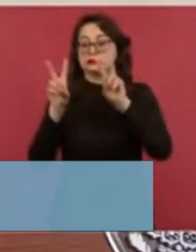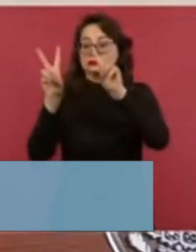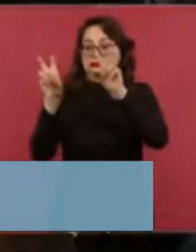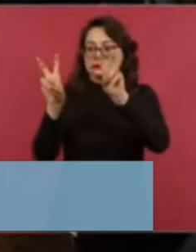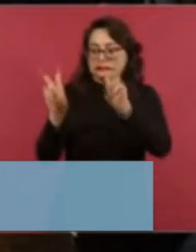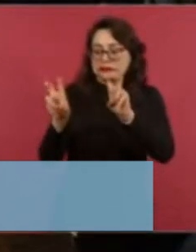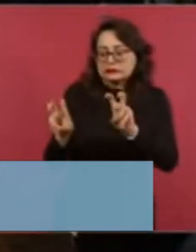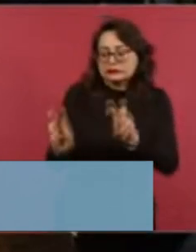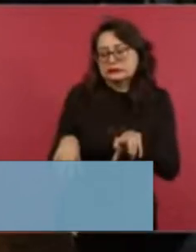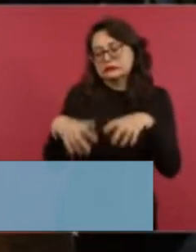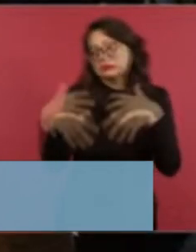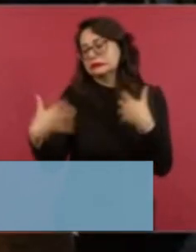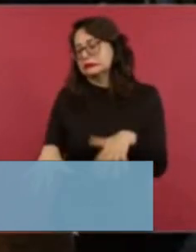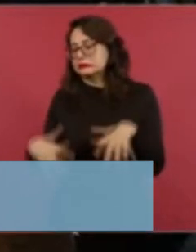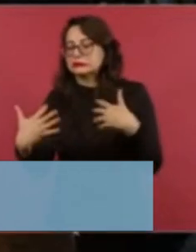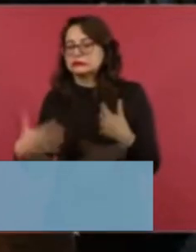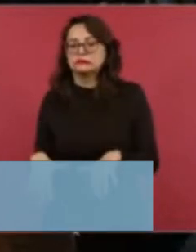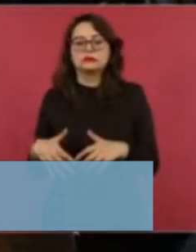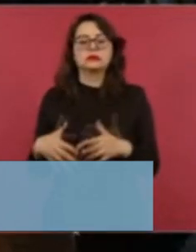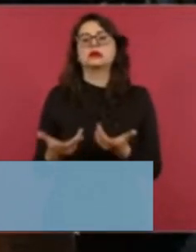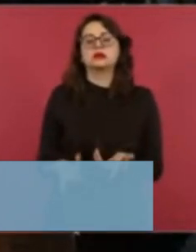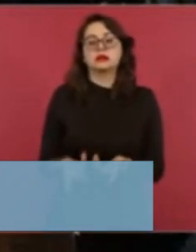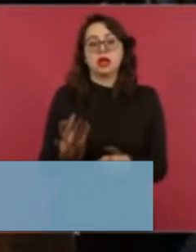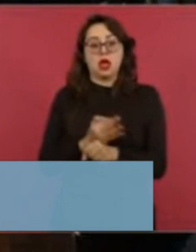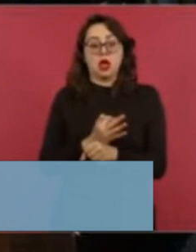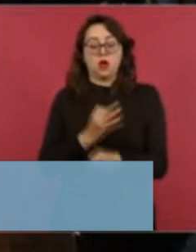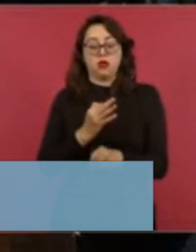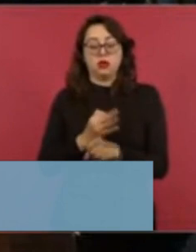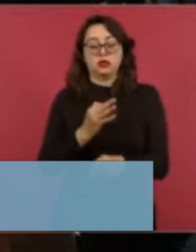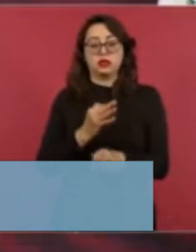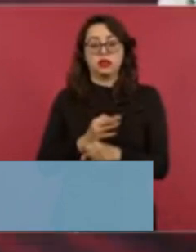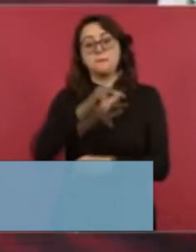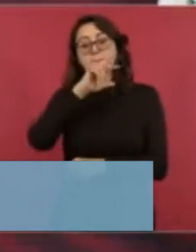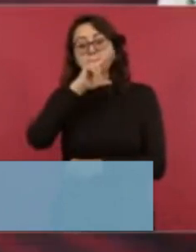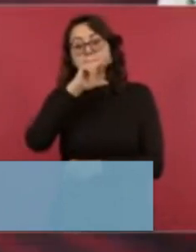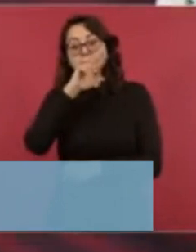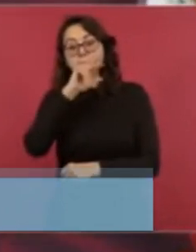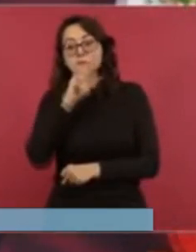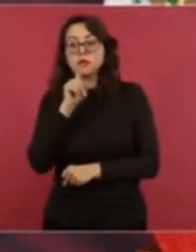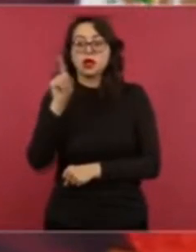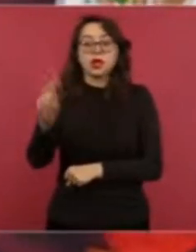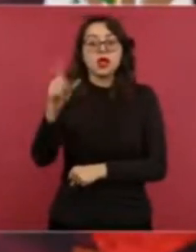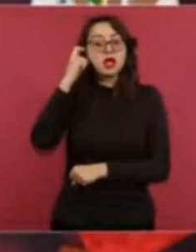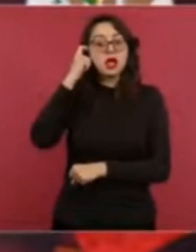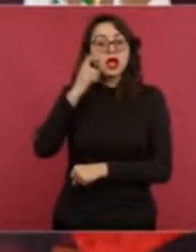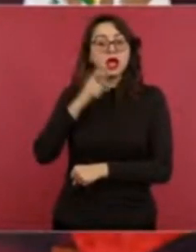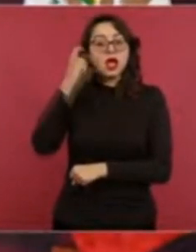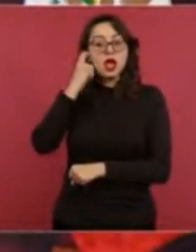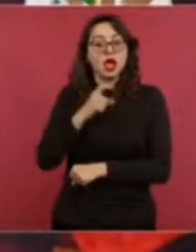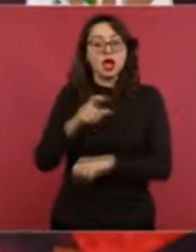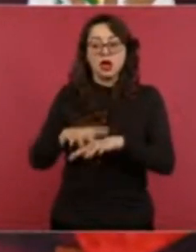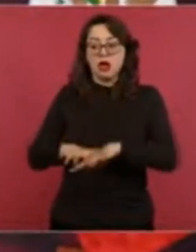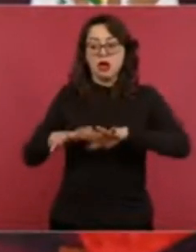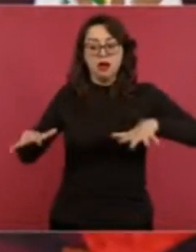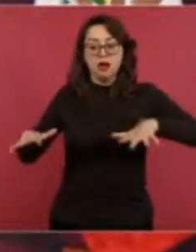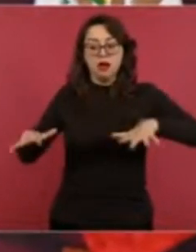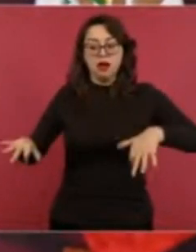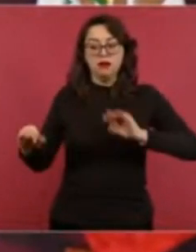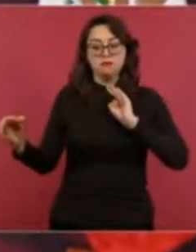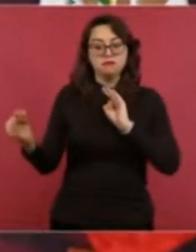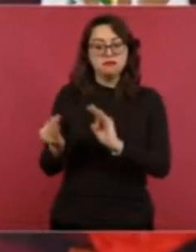de la costa de Guerrero, la costa grande de Guerrero,